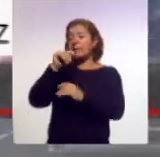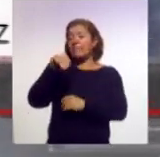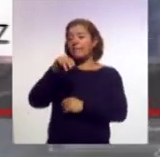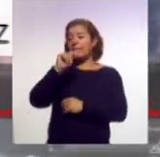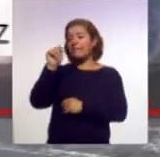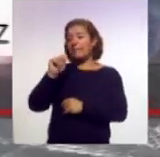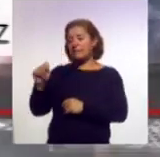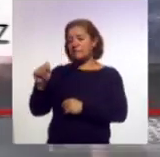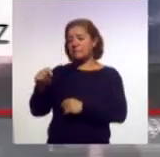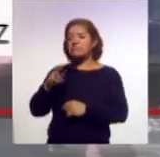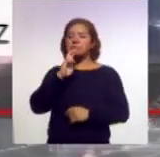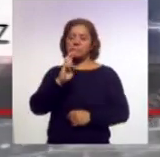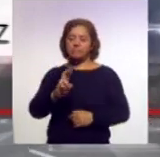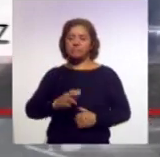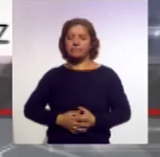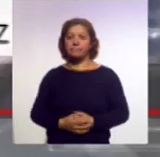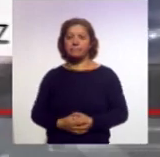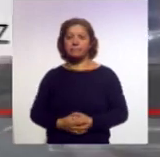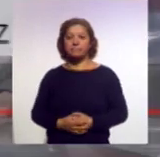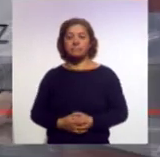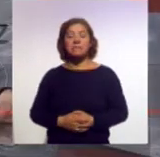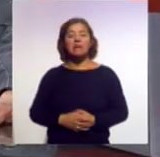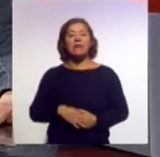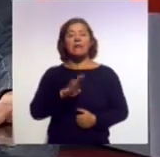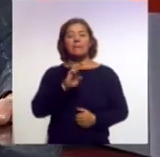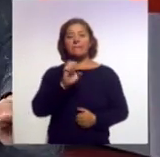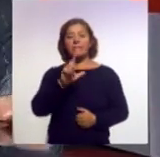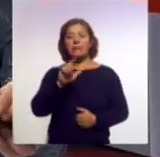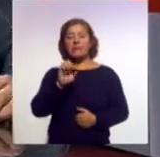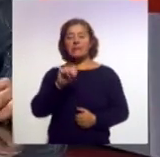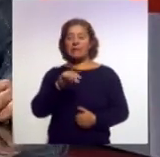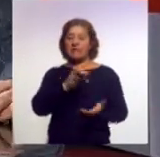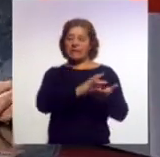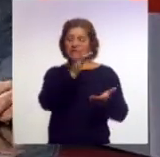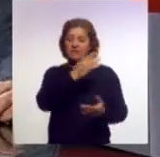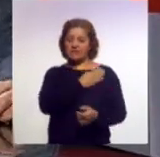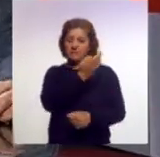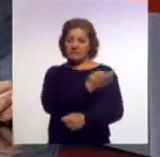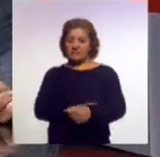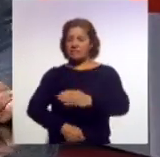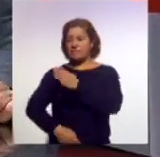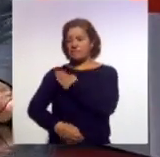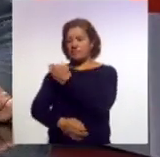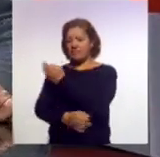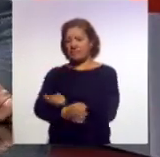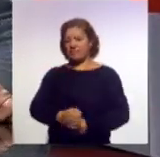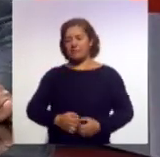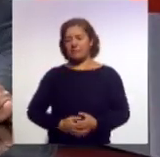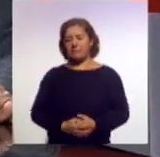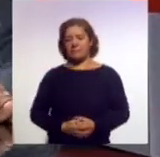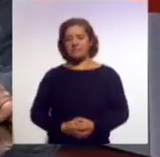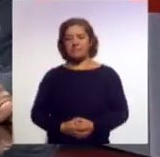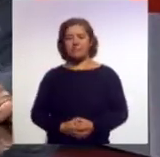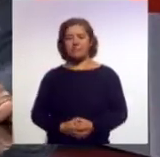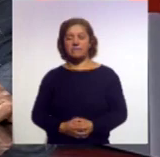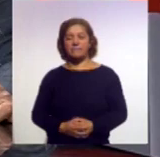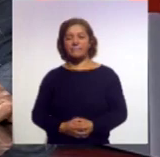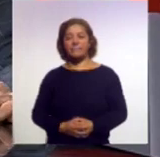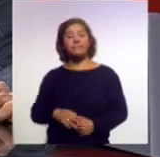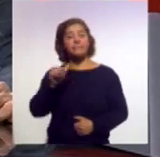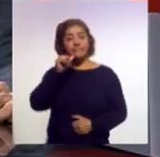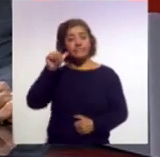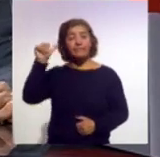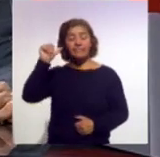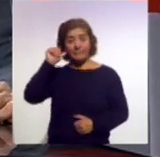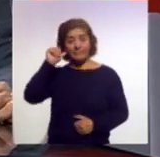Malinche. Este es mi reporte. Belén, muchísimas gracias. Buenas tardes. Buenas tardes. Y mire, ayer